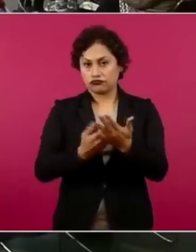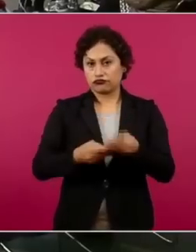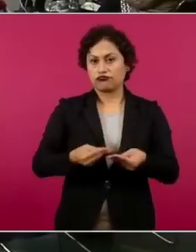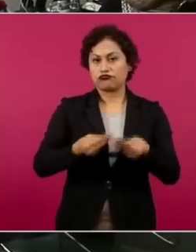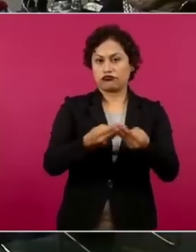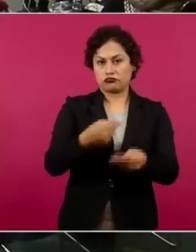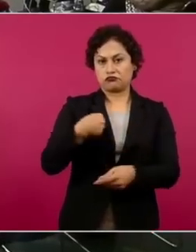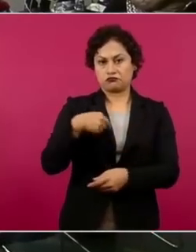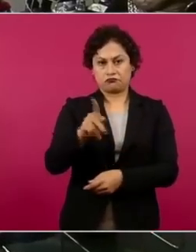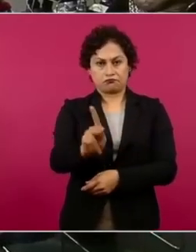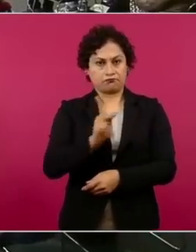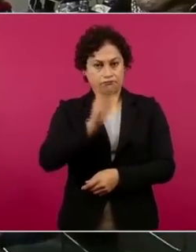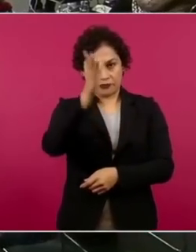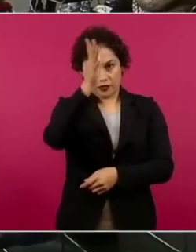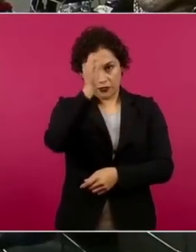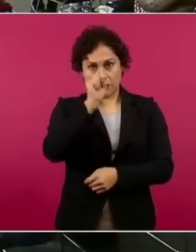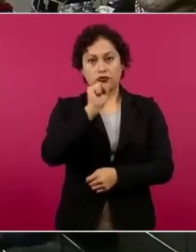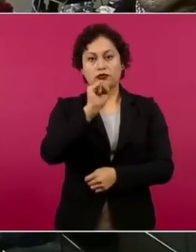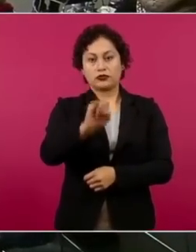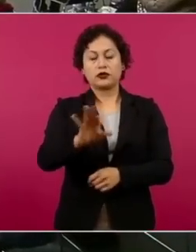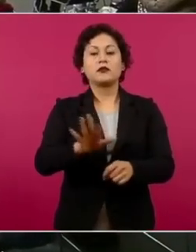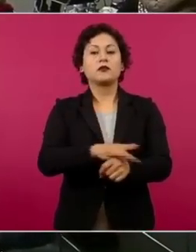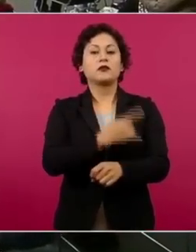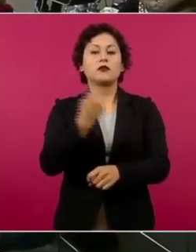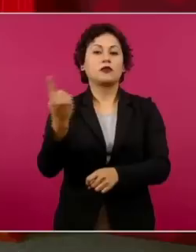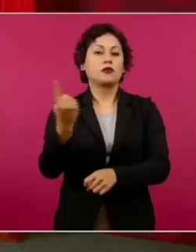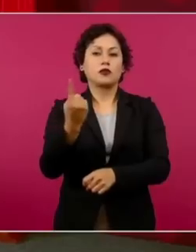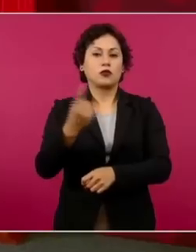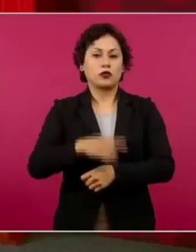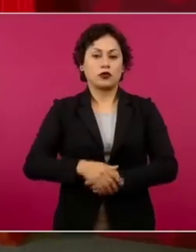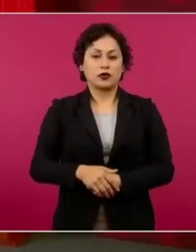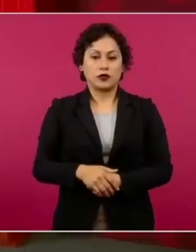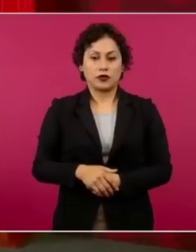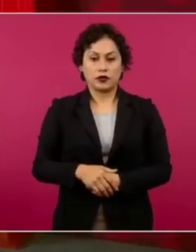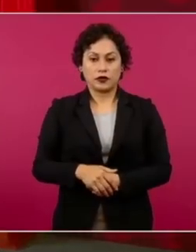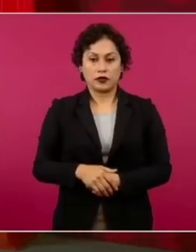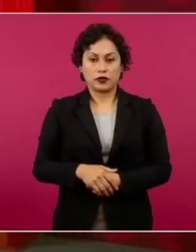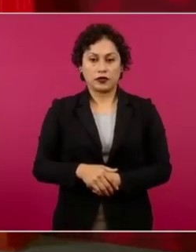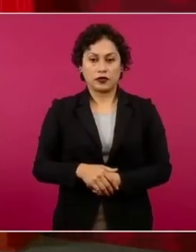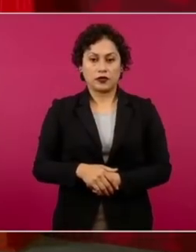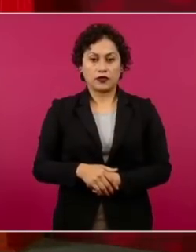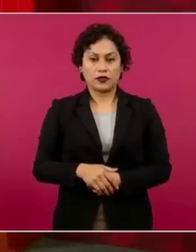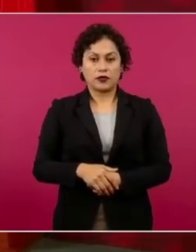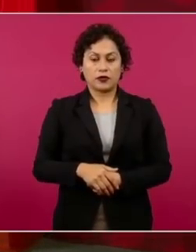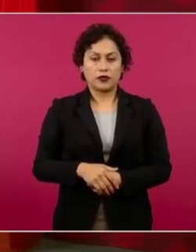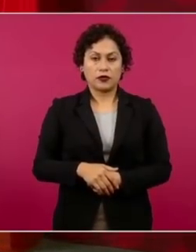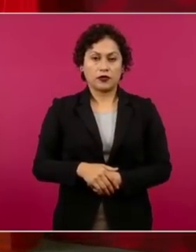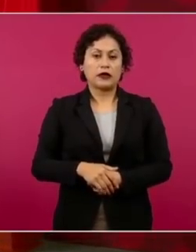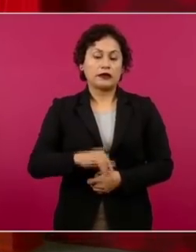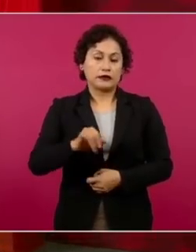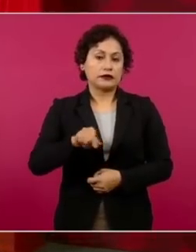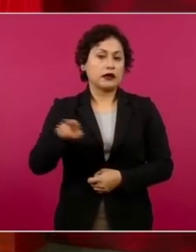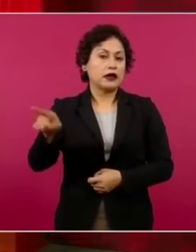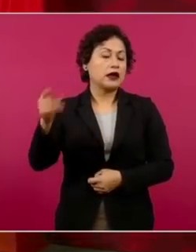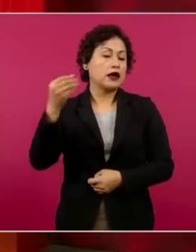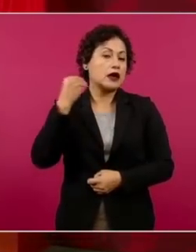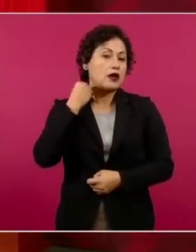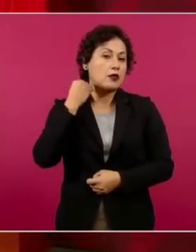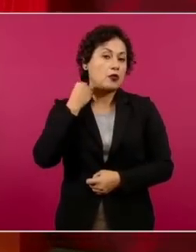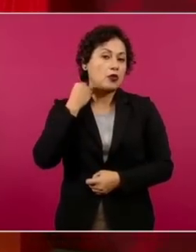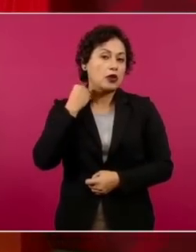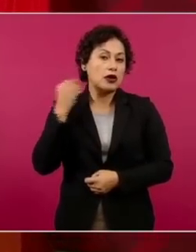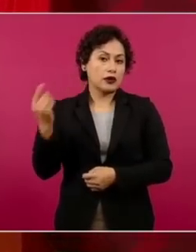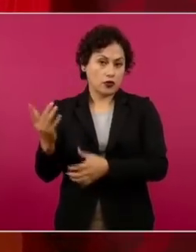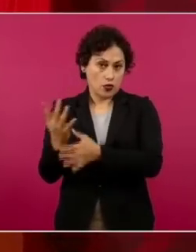porque es un abogado que sostiene que